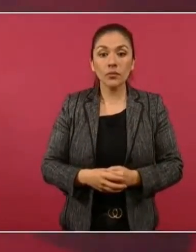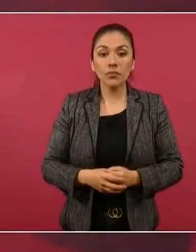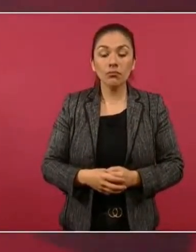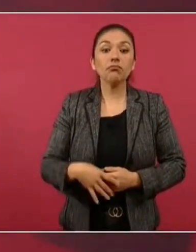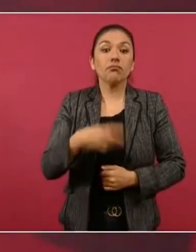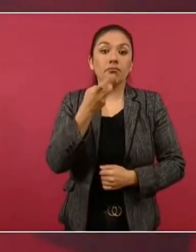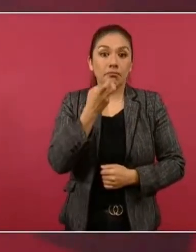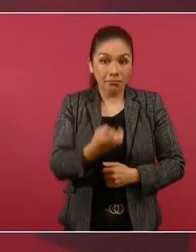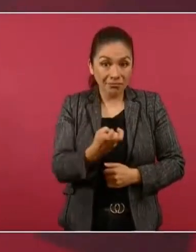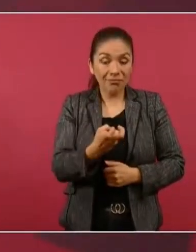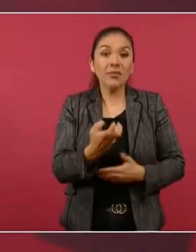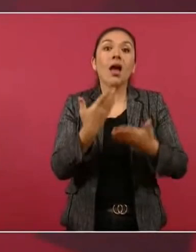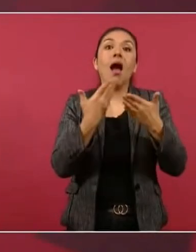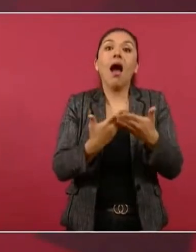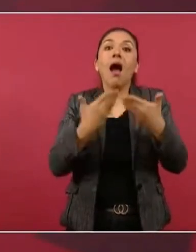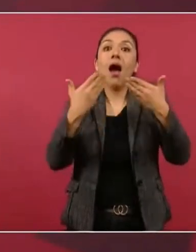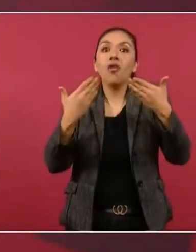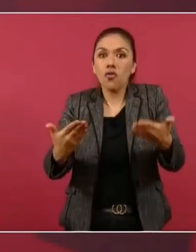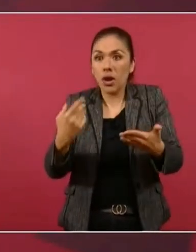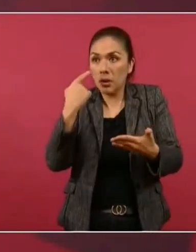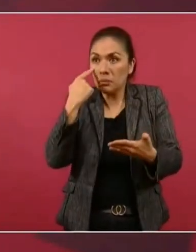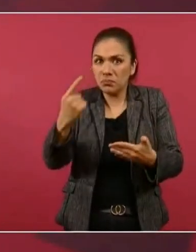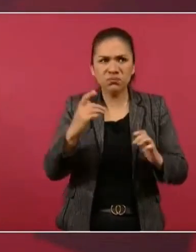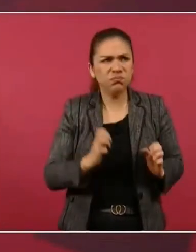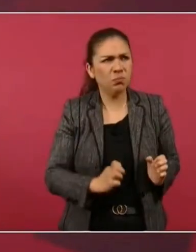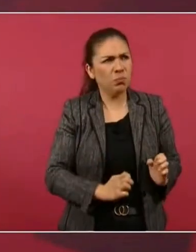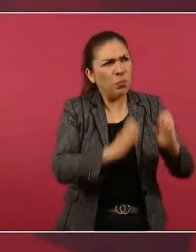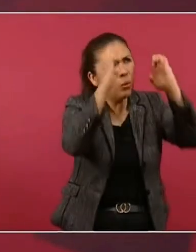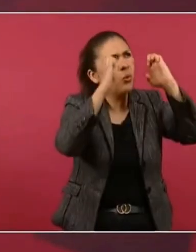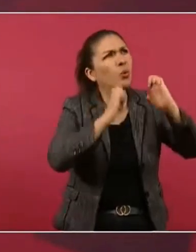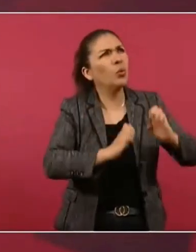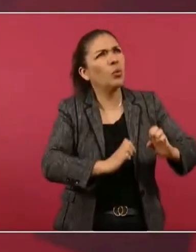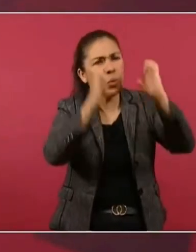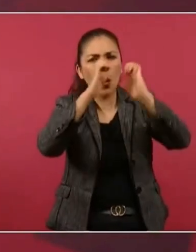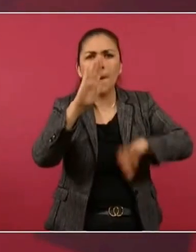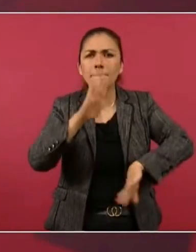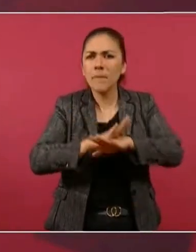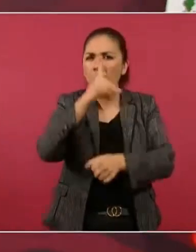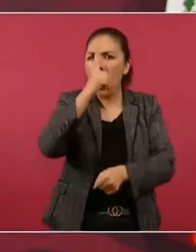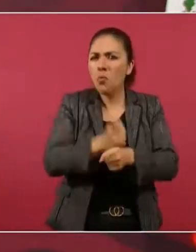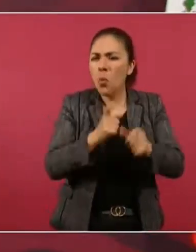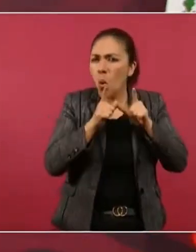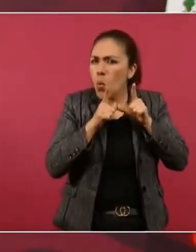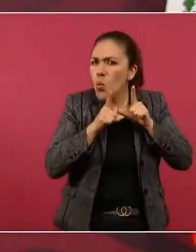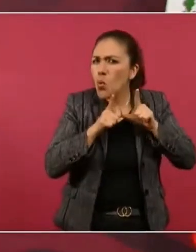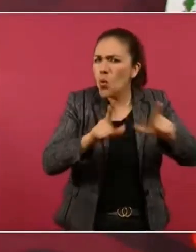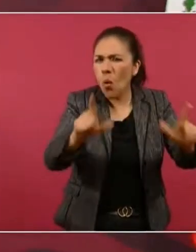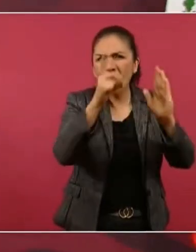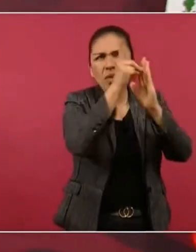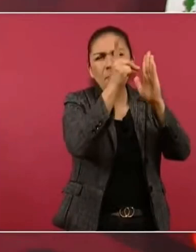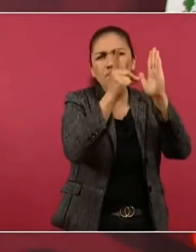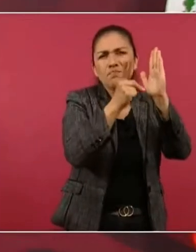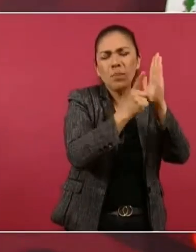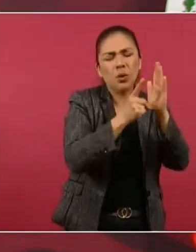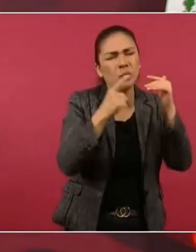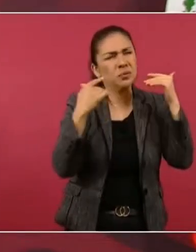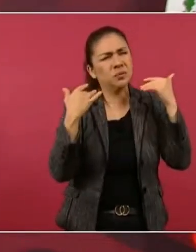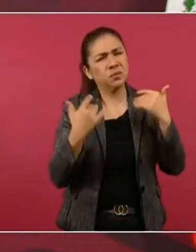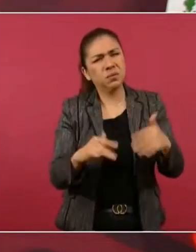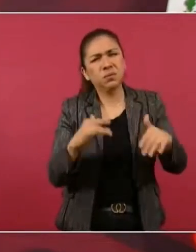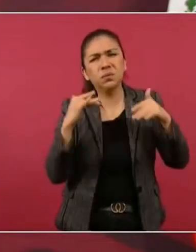son los edificios más lujosos unos departamentos pero